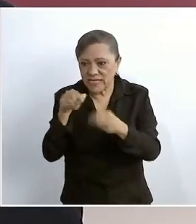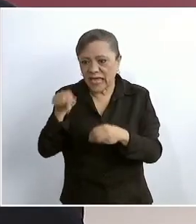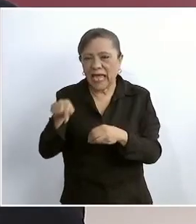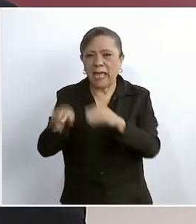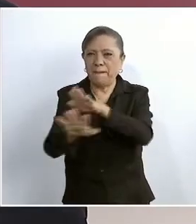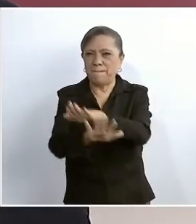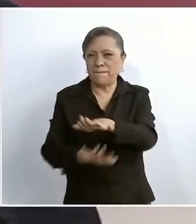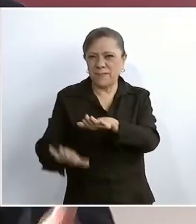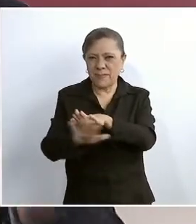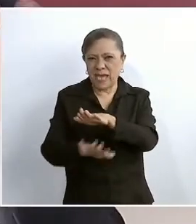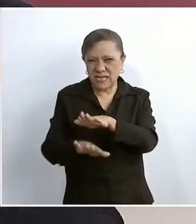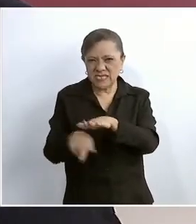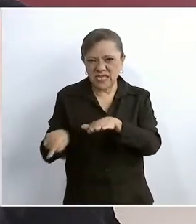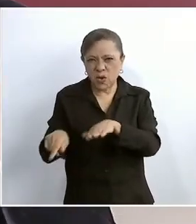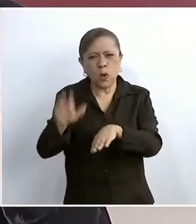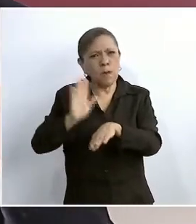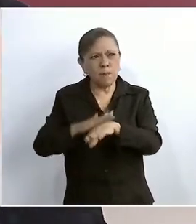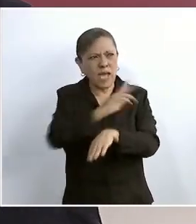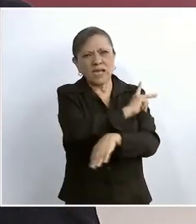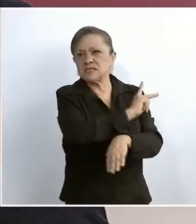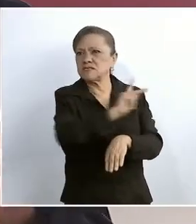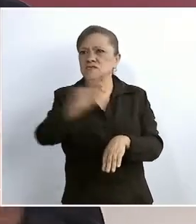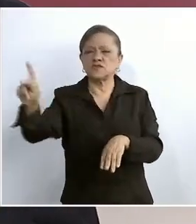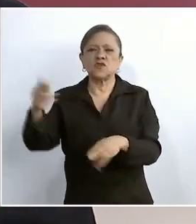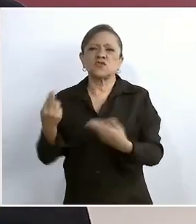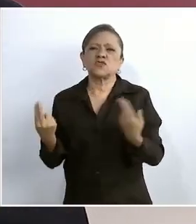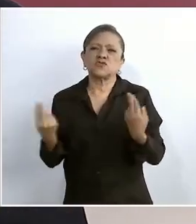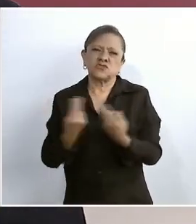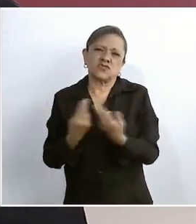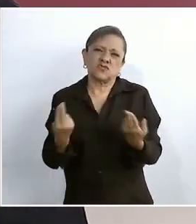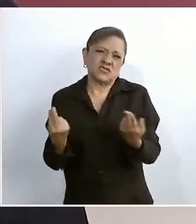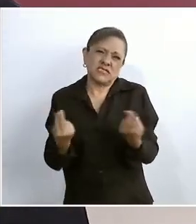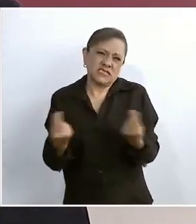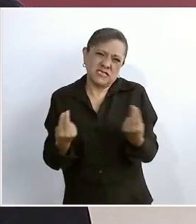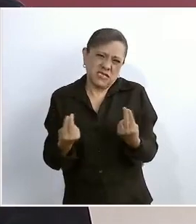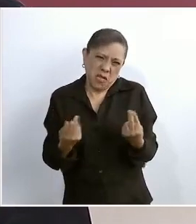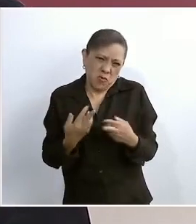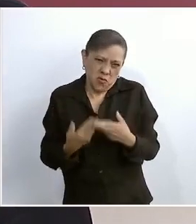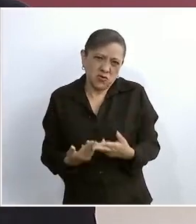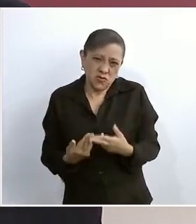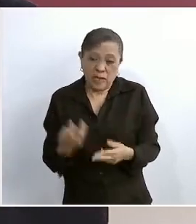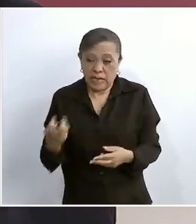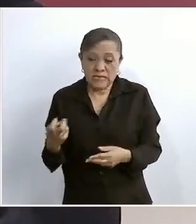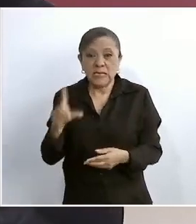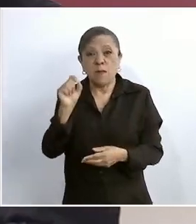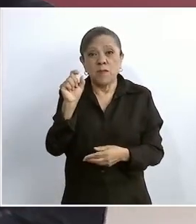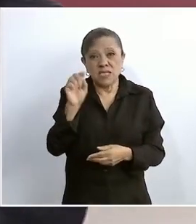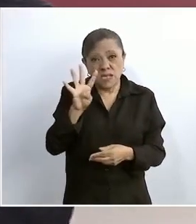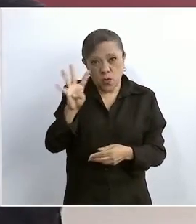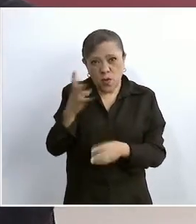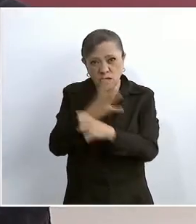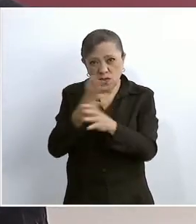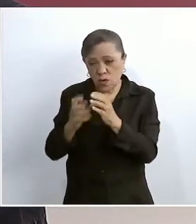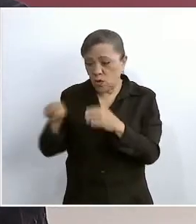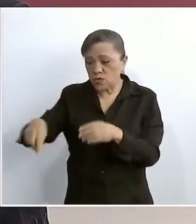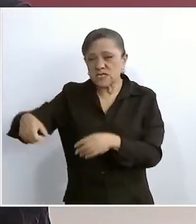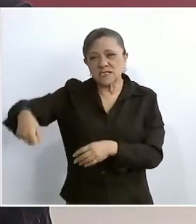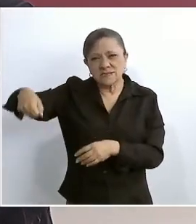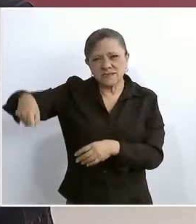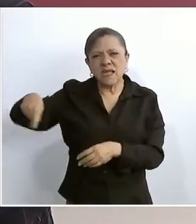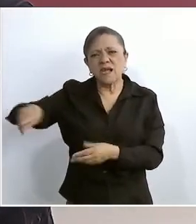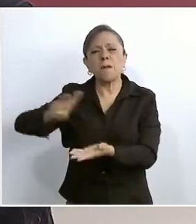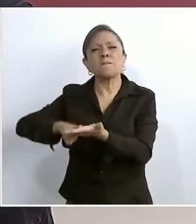de más consumo, esta canasta de 24 productos cueste mil